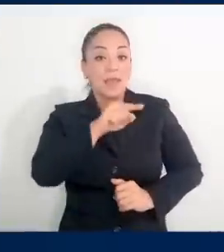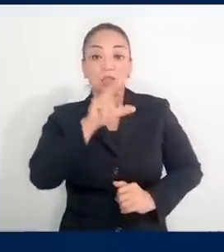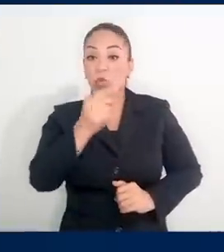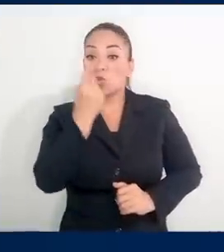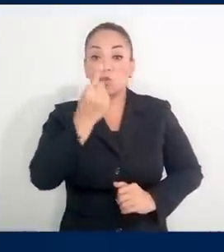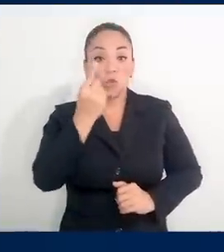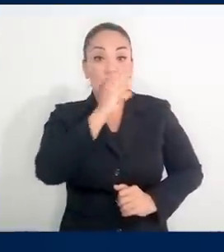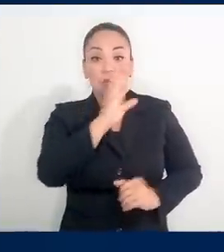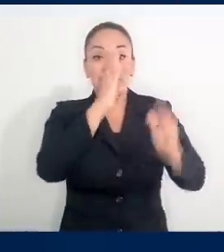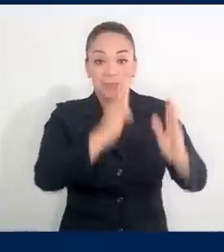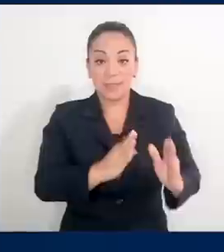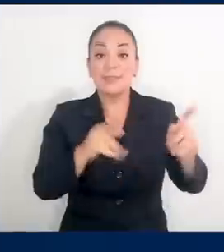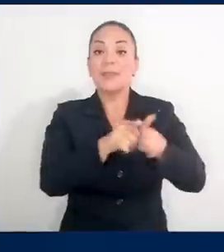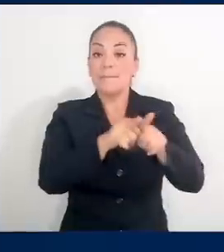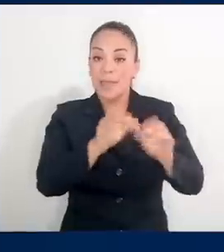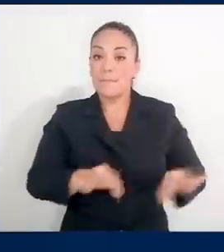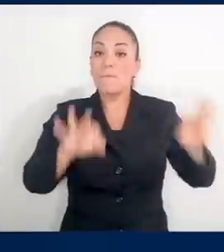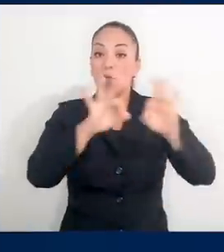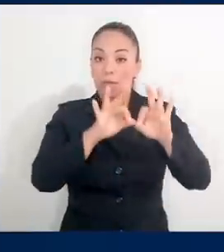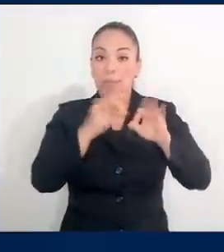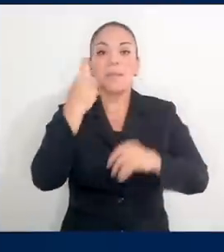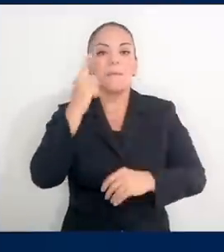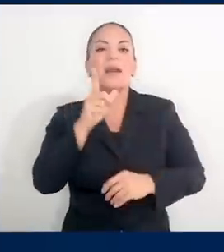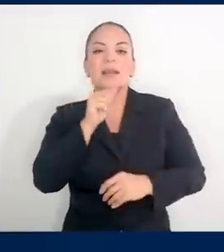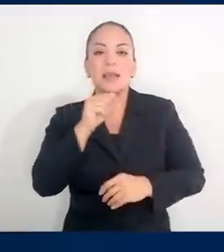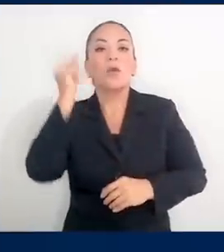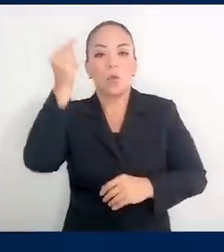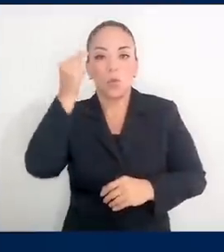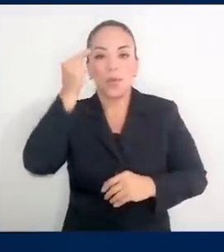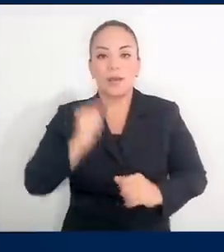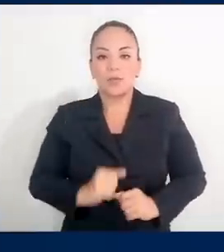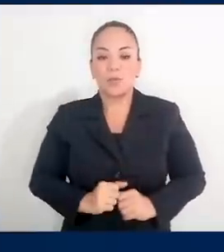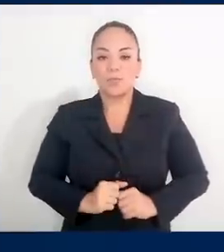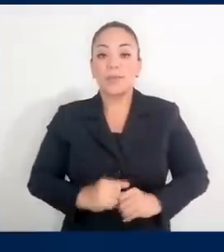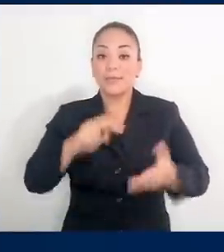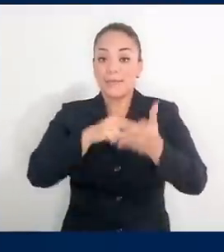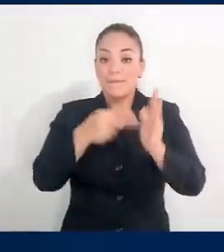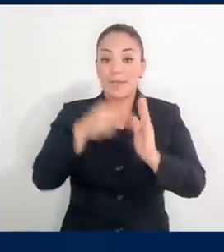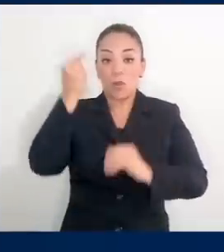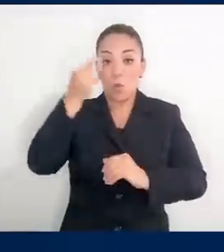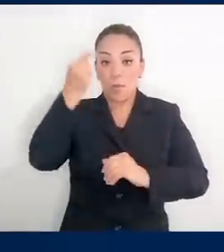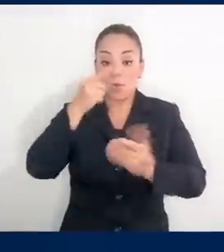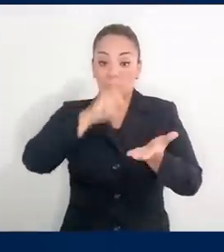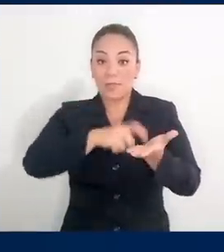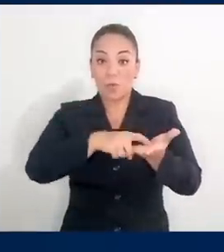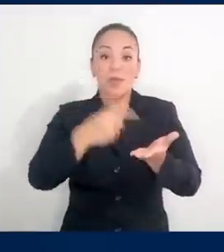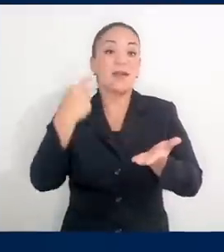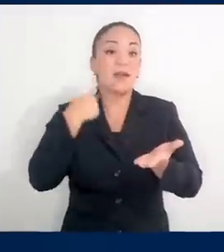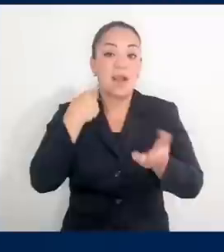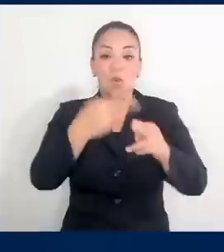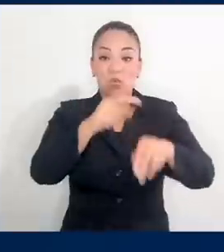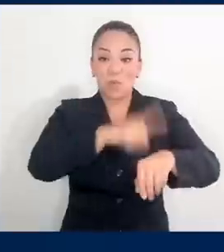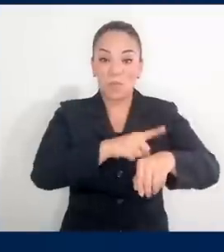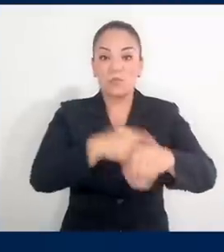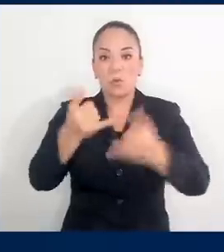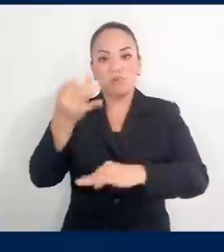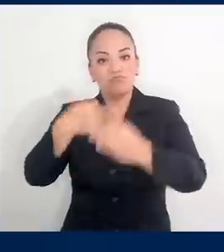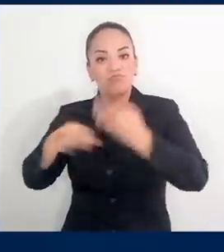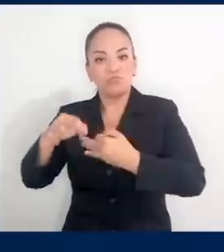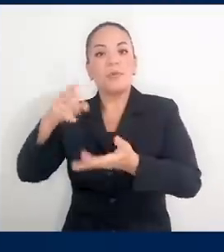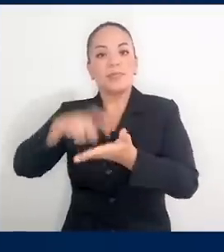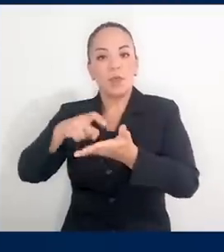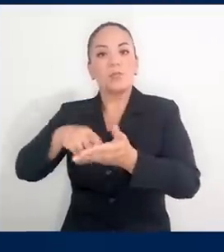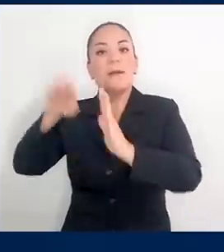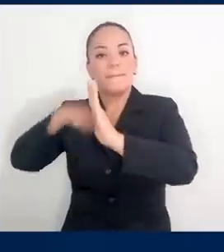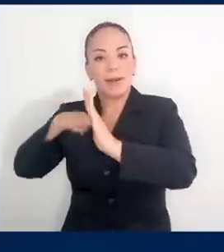para los costarricenses sino para el gobierno, porque el gobierno va a poder sustituir deuda cara y de corto plazo por deuda barata y de largo